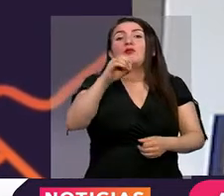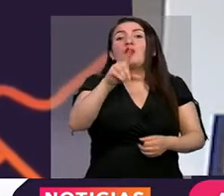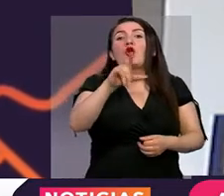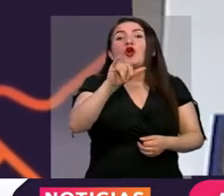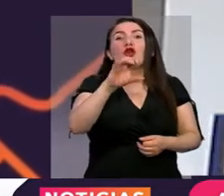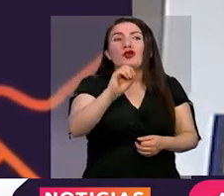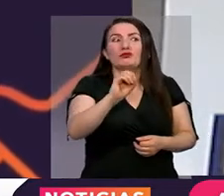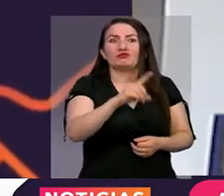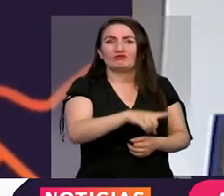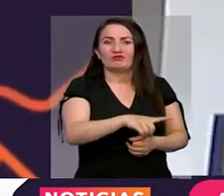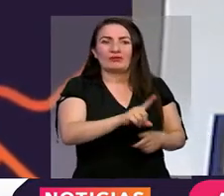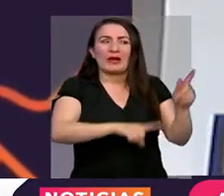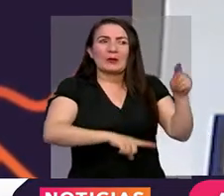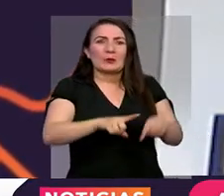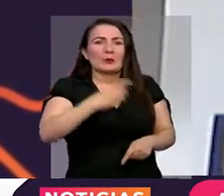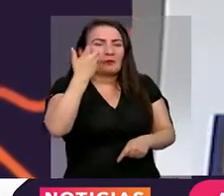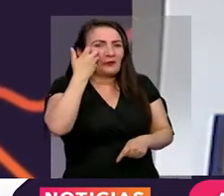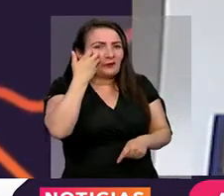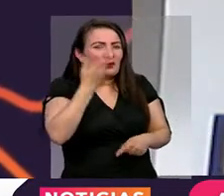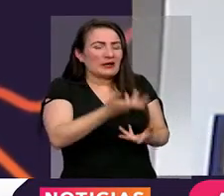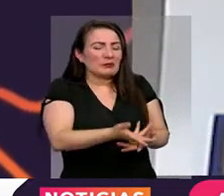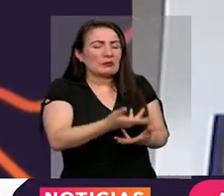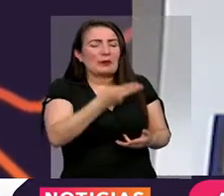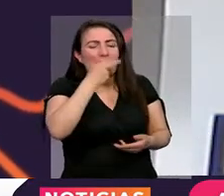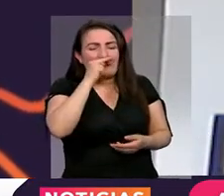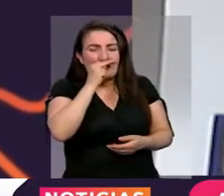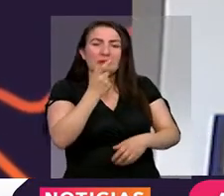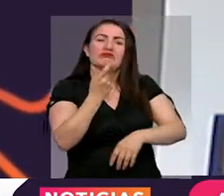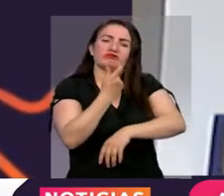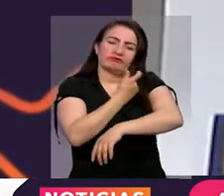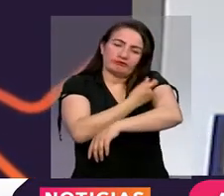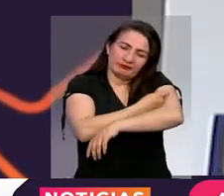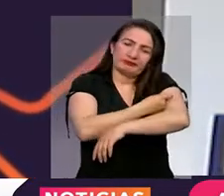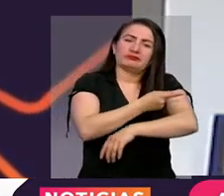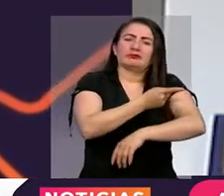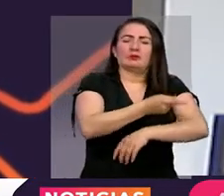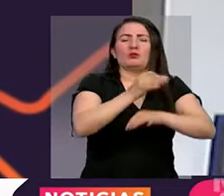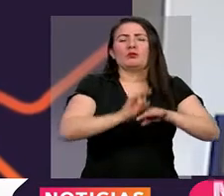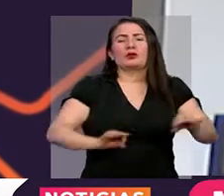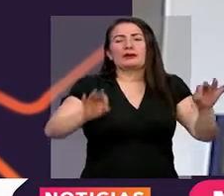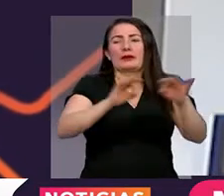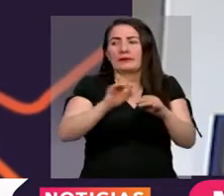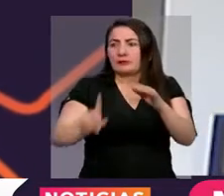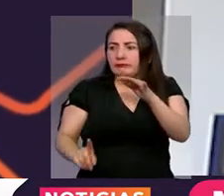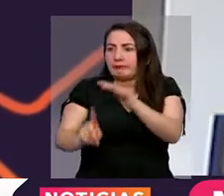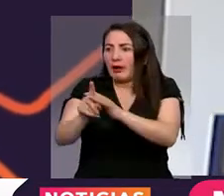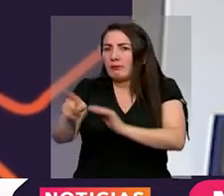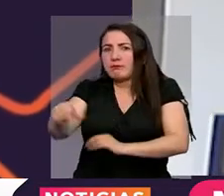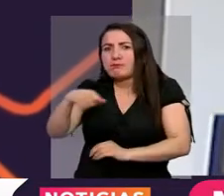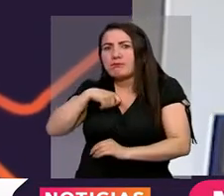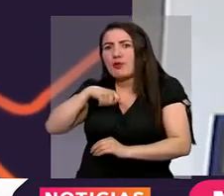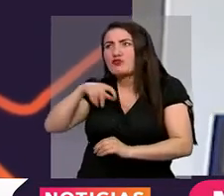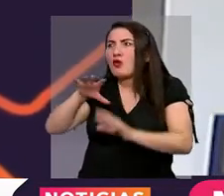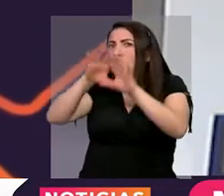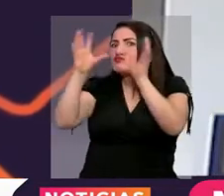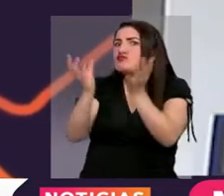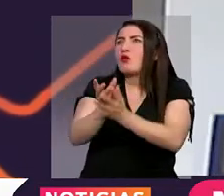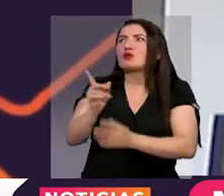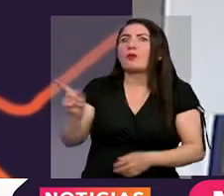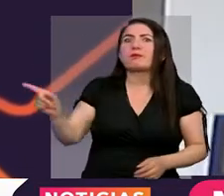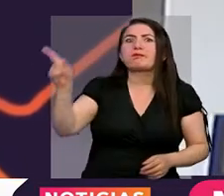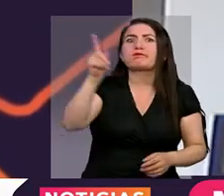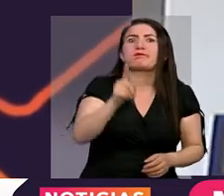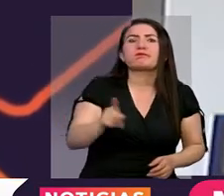haber alarmas de polio. Entonces, mientras esas enfermedades no se erradiquen y haya personas que están presentándolas y sean otras partes del mundo, eso puede